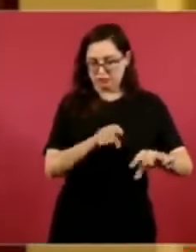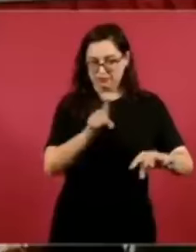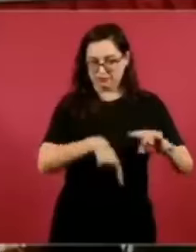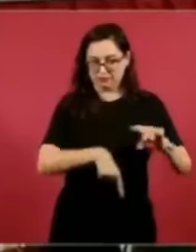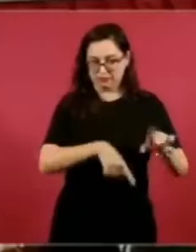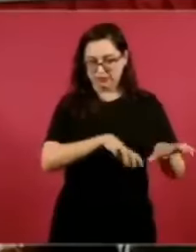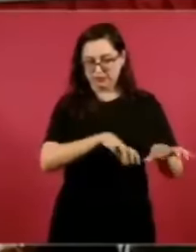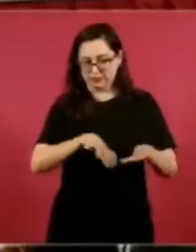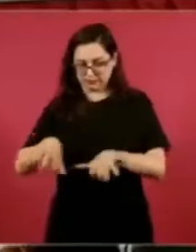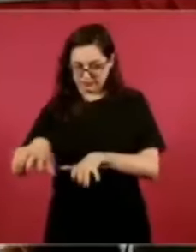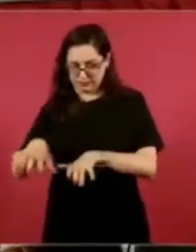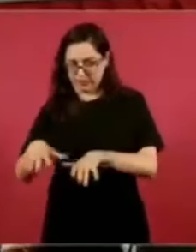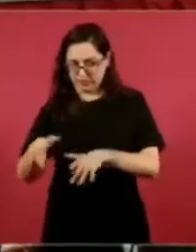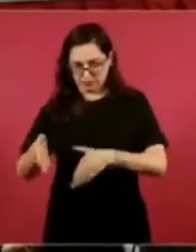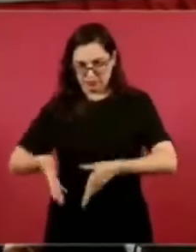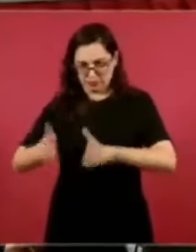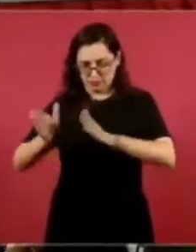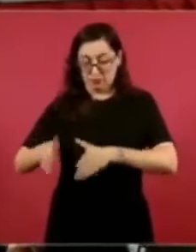indemnización,